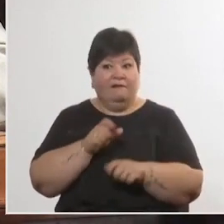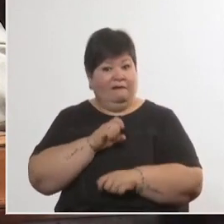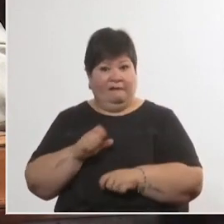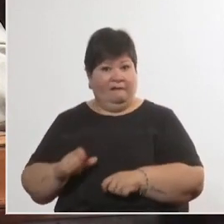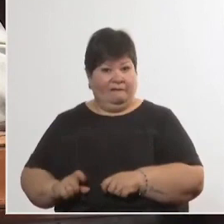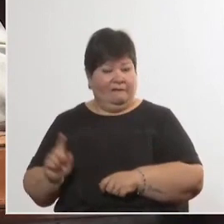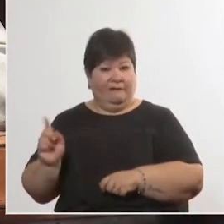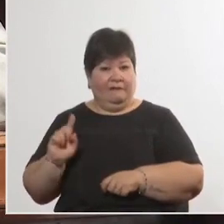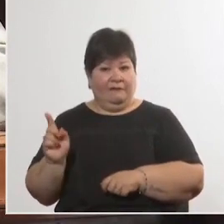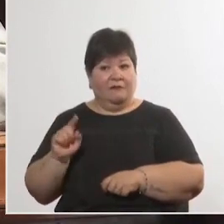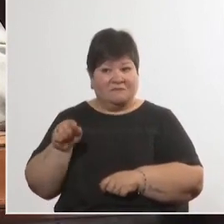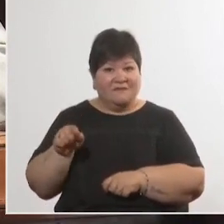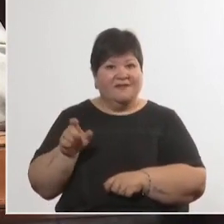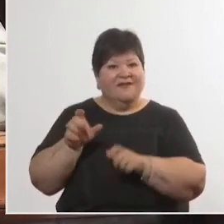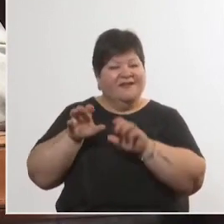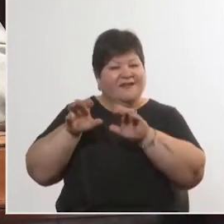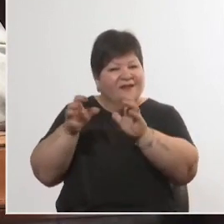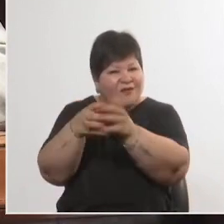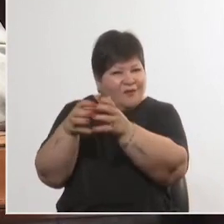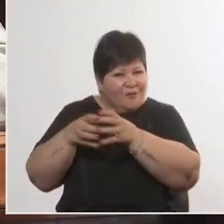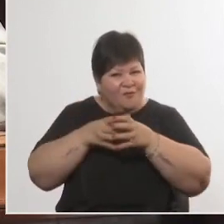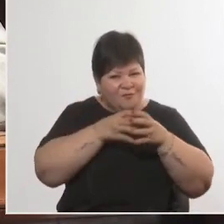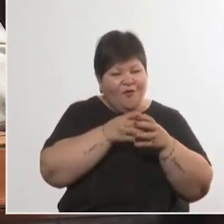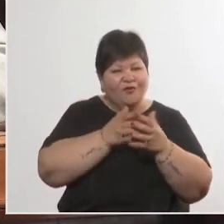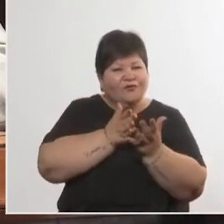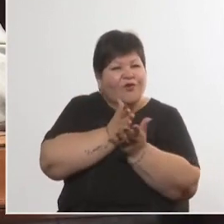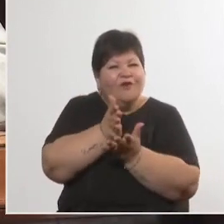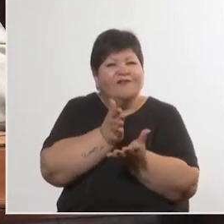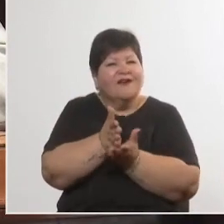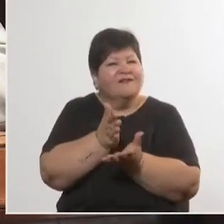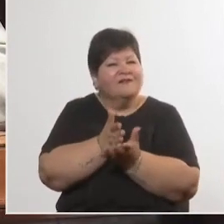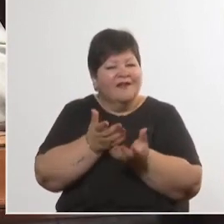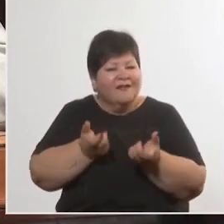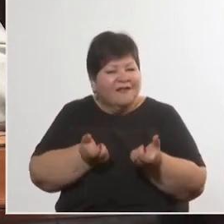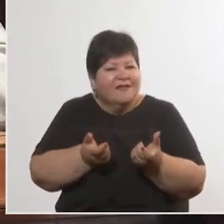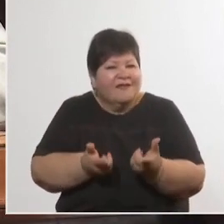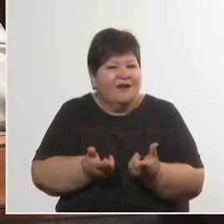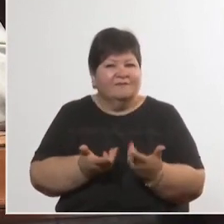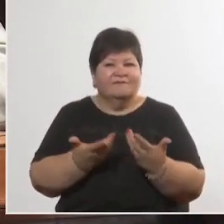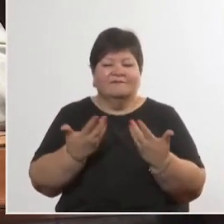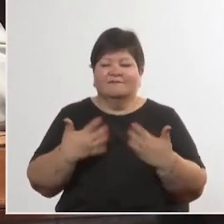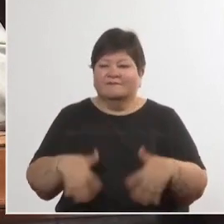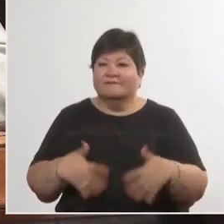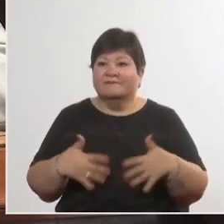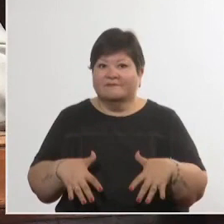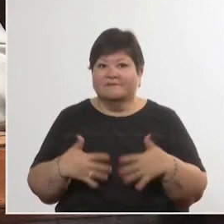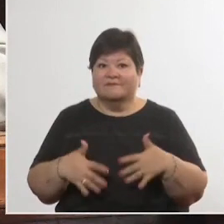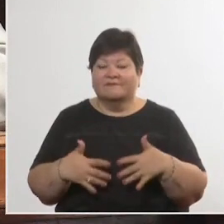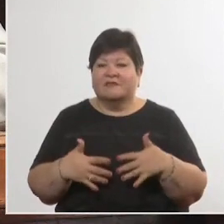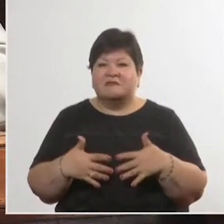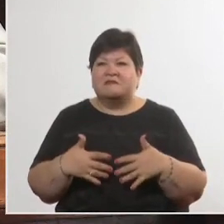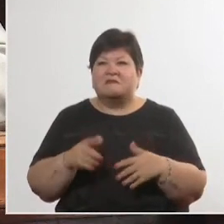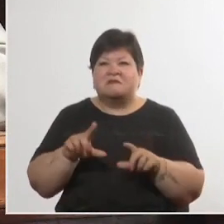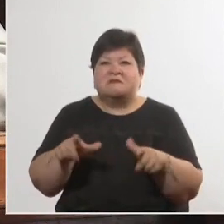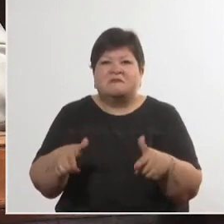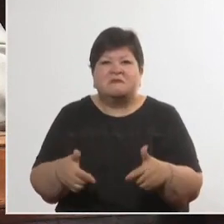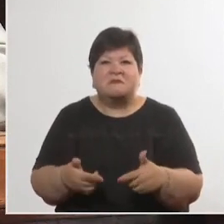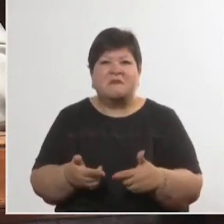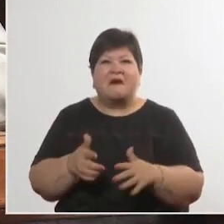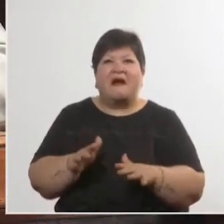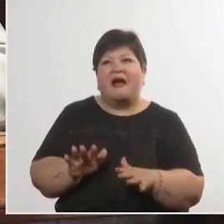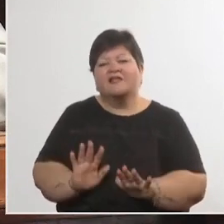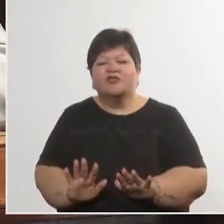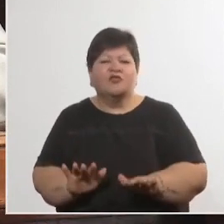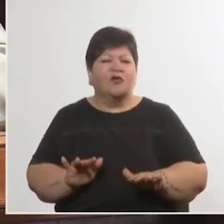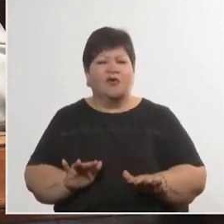gente que tienen el espíritu de solidaridad a flor de piel y que no escatiman el esfuerzo personal